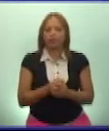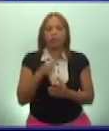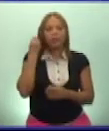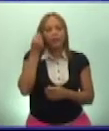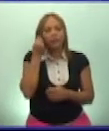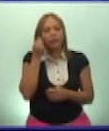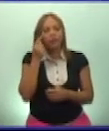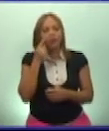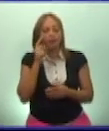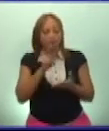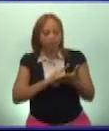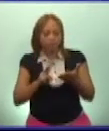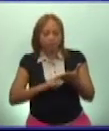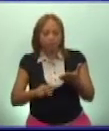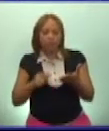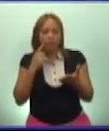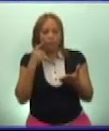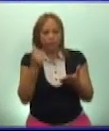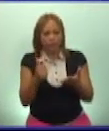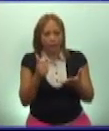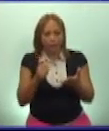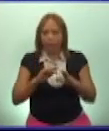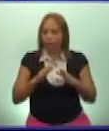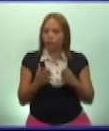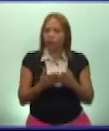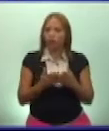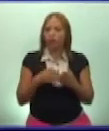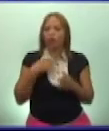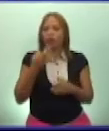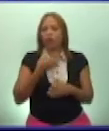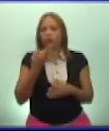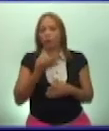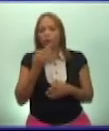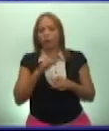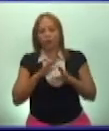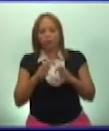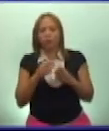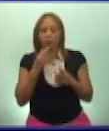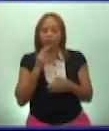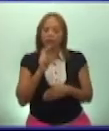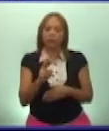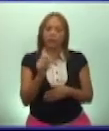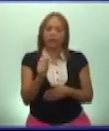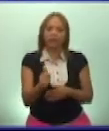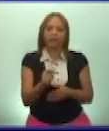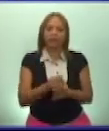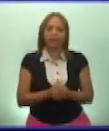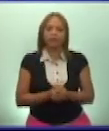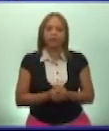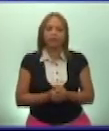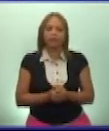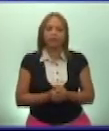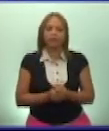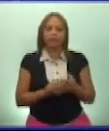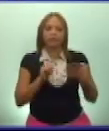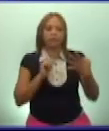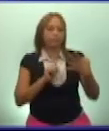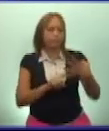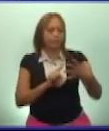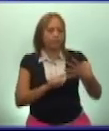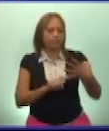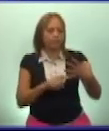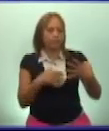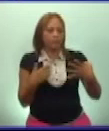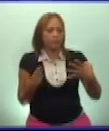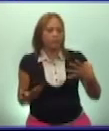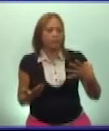epígrafe y los elementos que le hemos aportado podrán dar respuesta a esta actividad. Y dice la número 4,